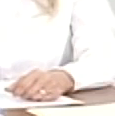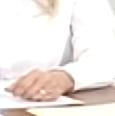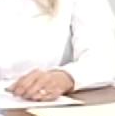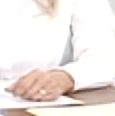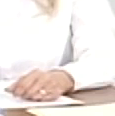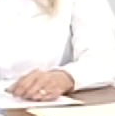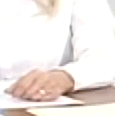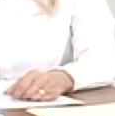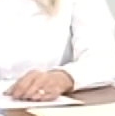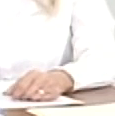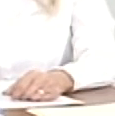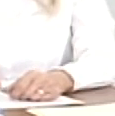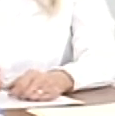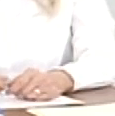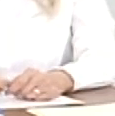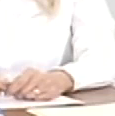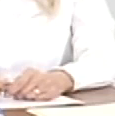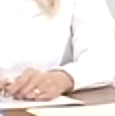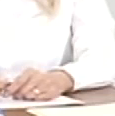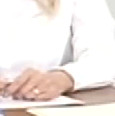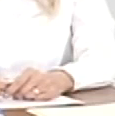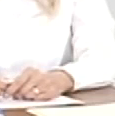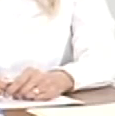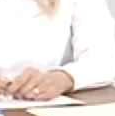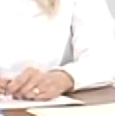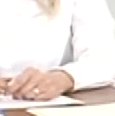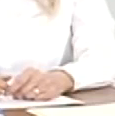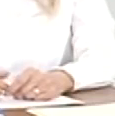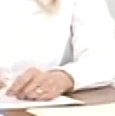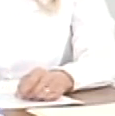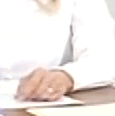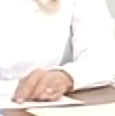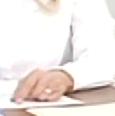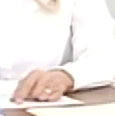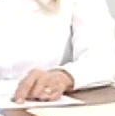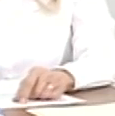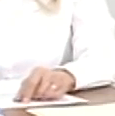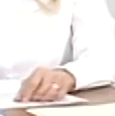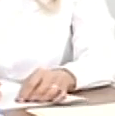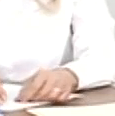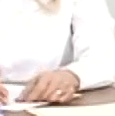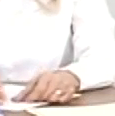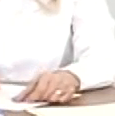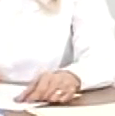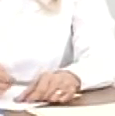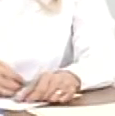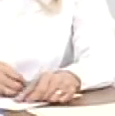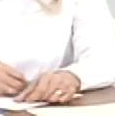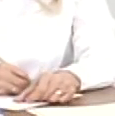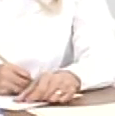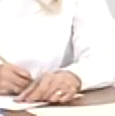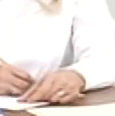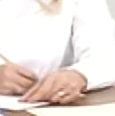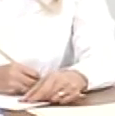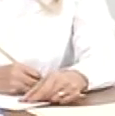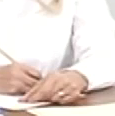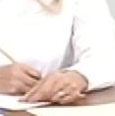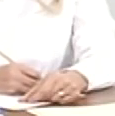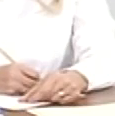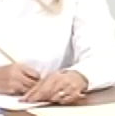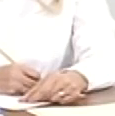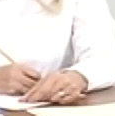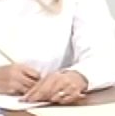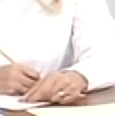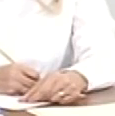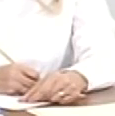afinarlas, aceitarlas, para llevar la proteína animal, para llevar todos los alimentos al pueblo en